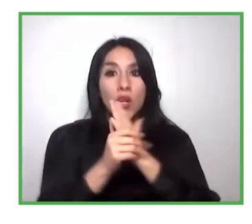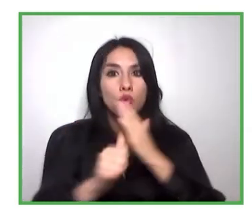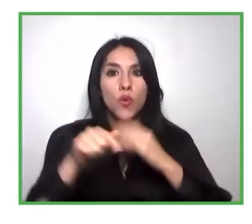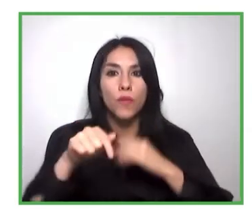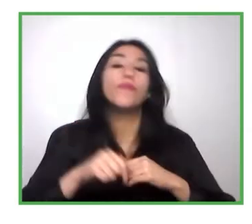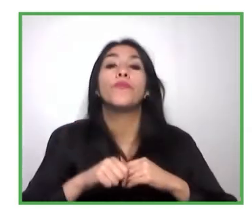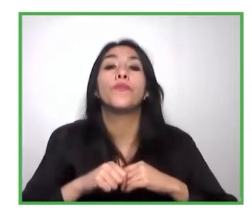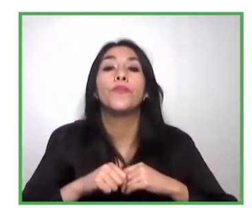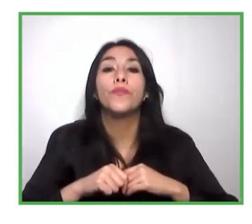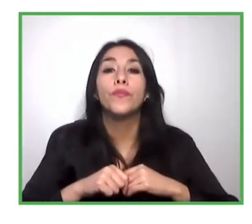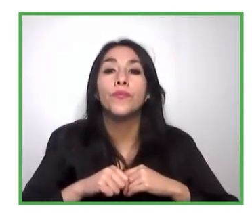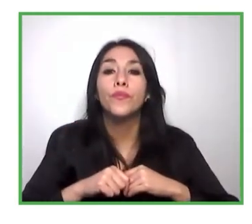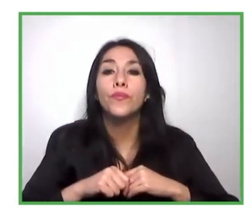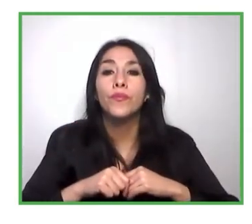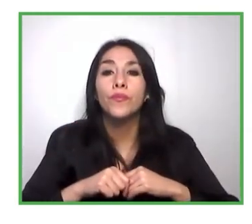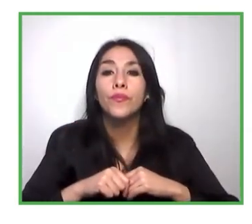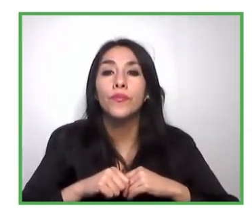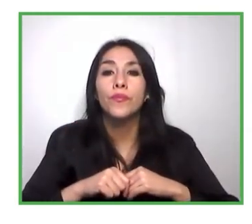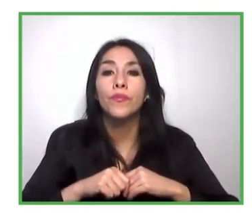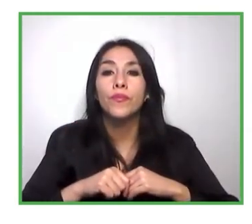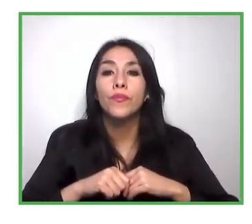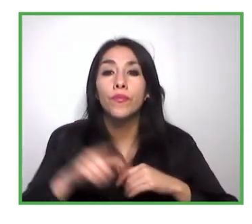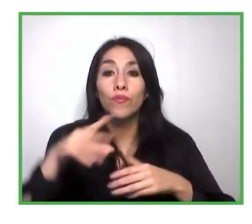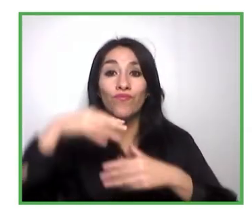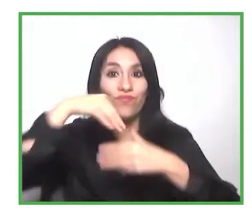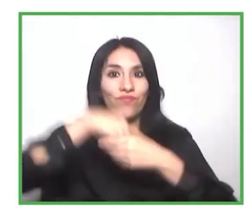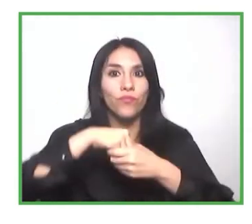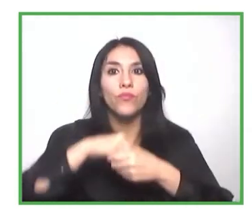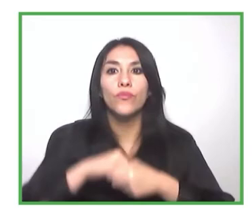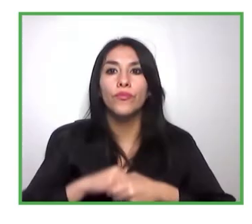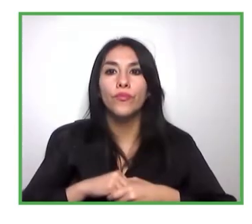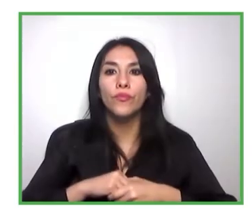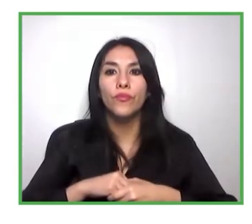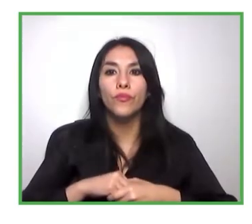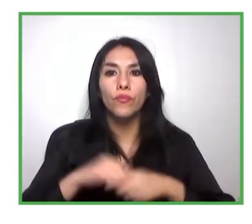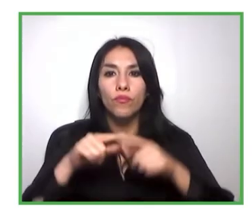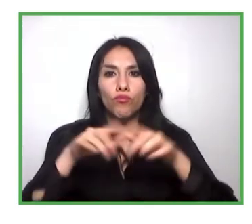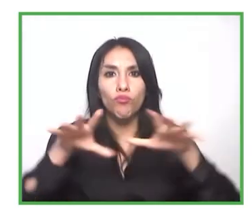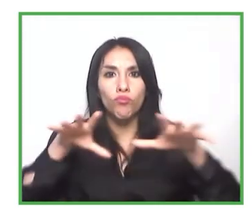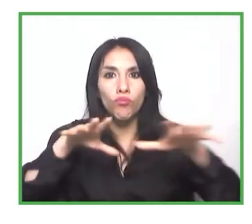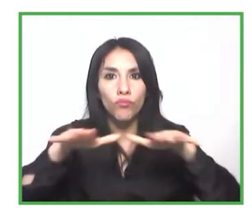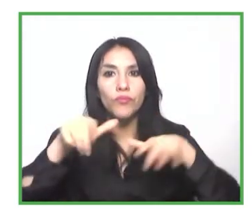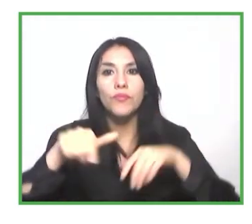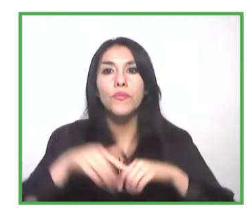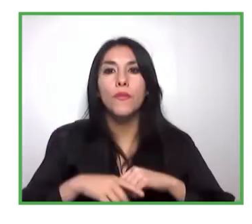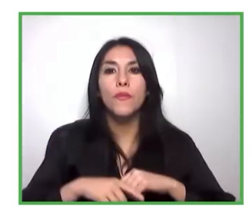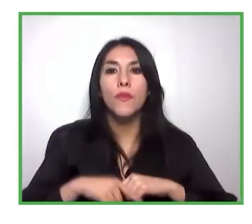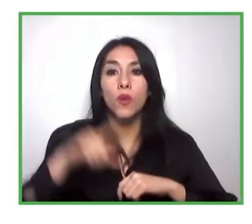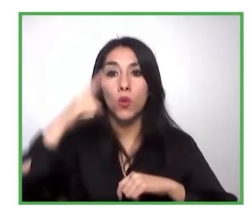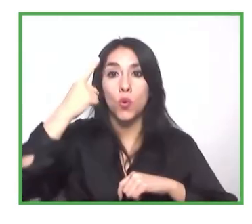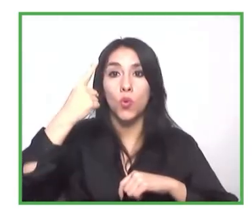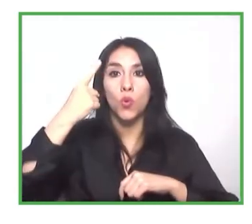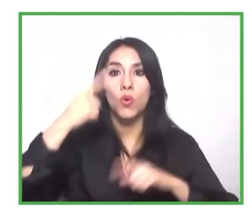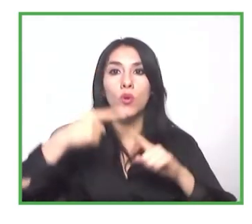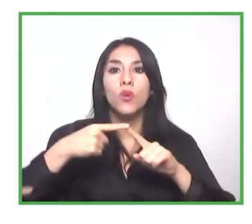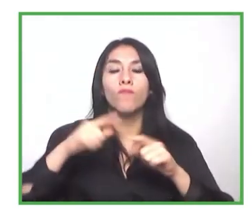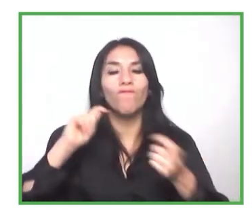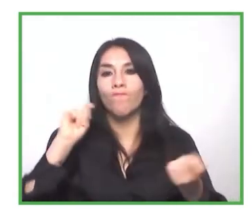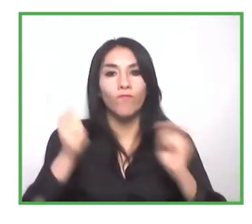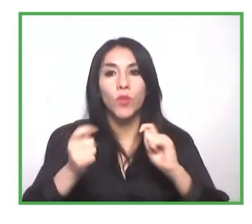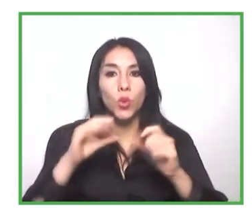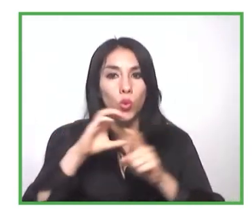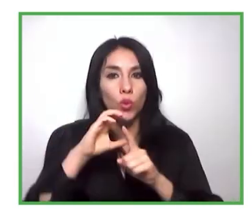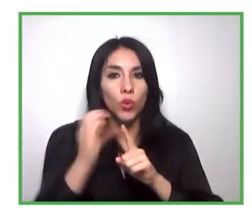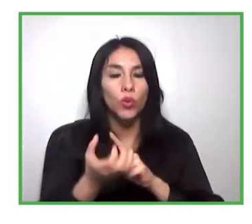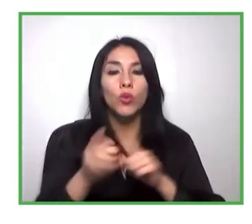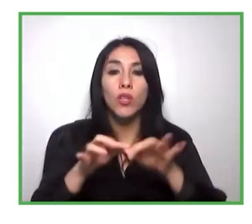trabajar, primero, nivel de cambio cultural. Es decir, contar qué significa tener una cultura inclusiva y